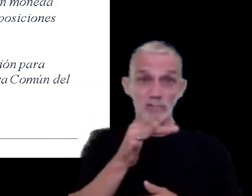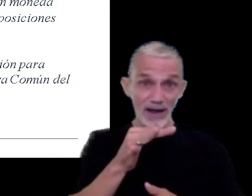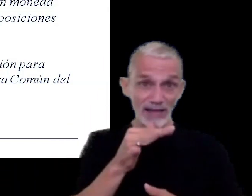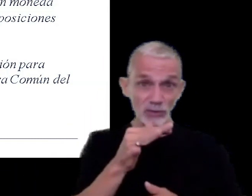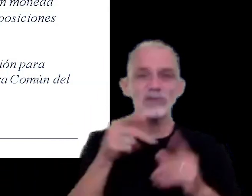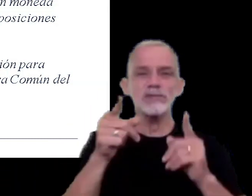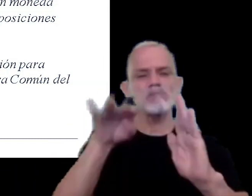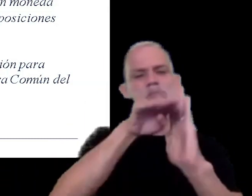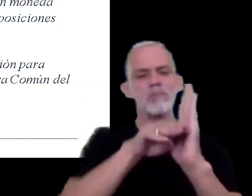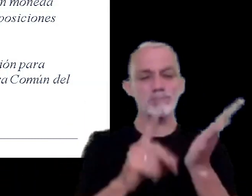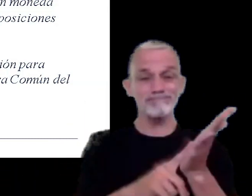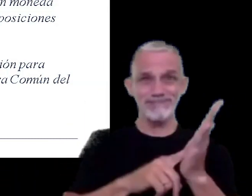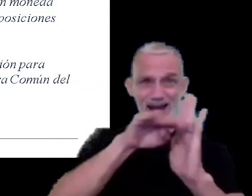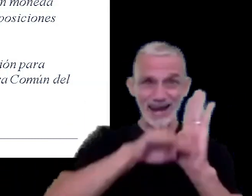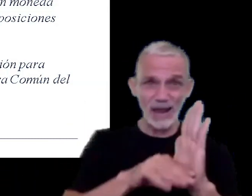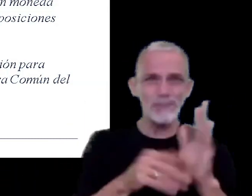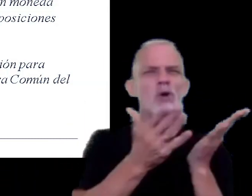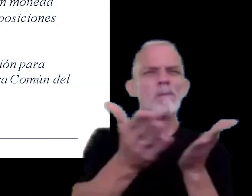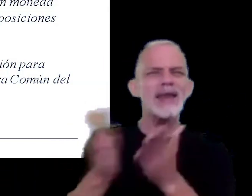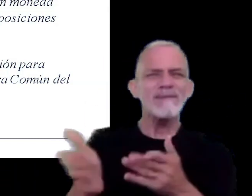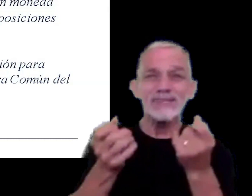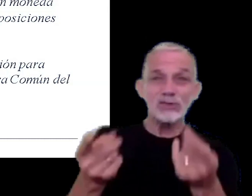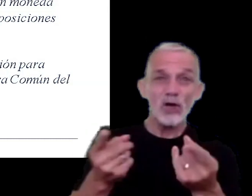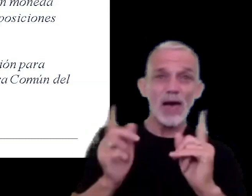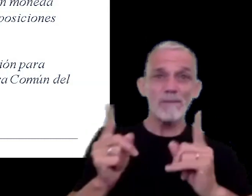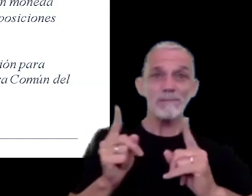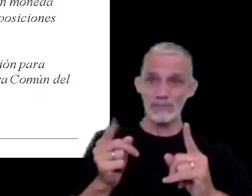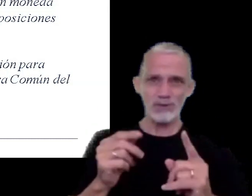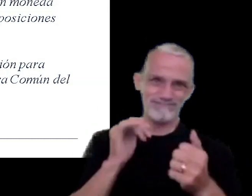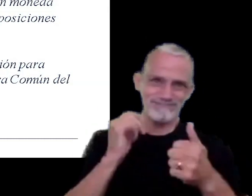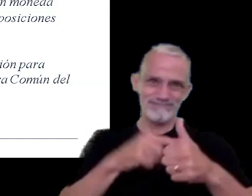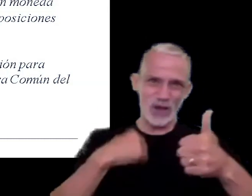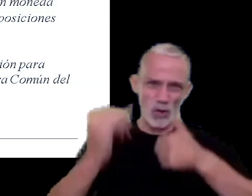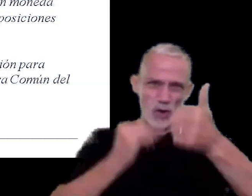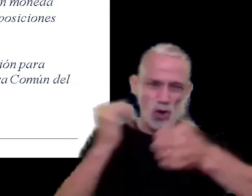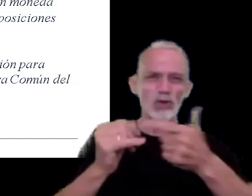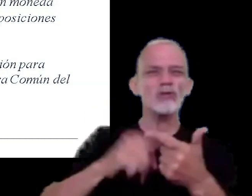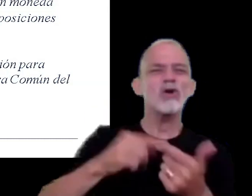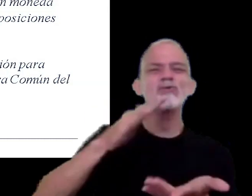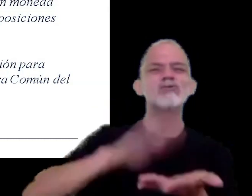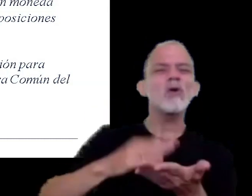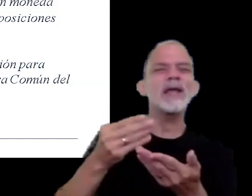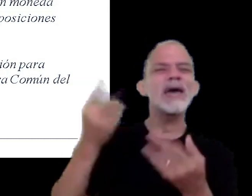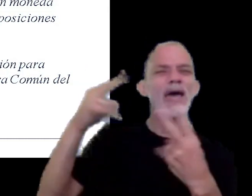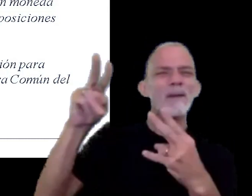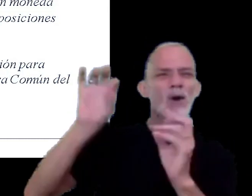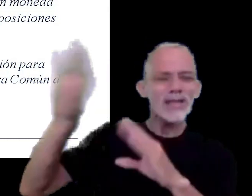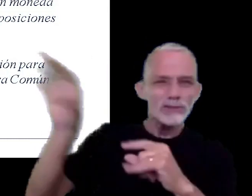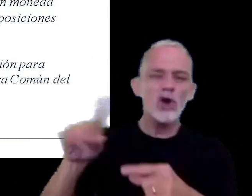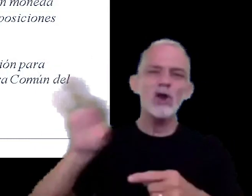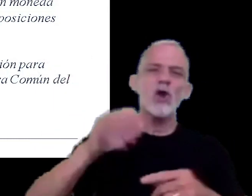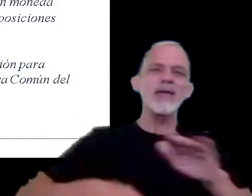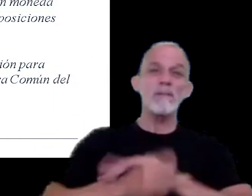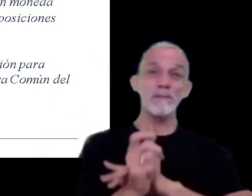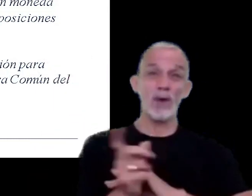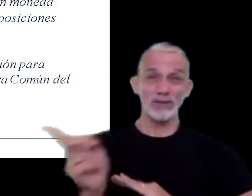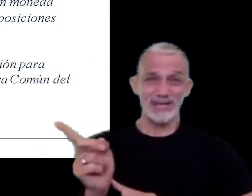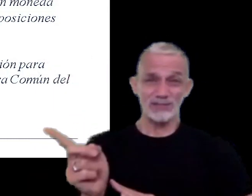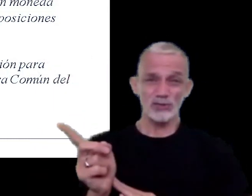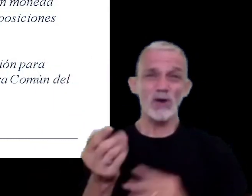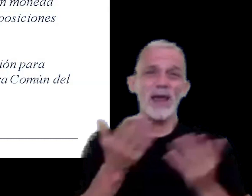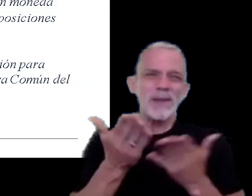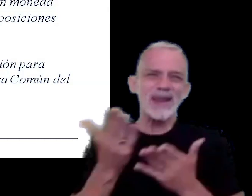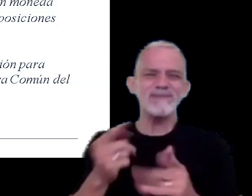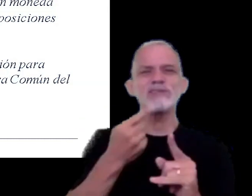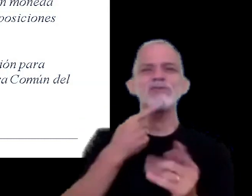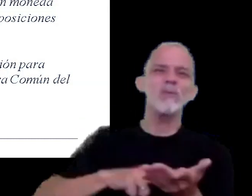reglamentó los beneficios que acabo de mencionar vinculados a precios vinculados a importación y a derechos